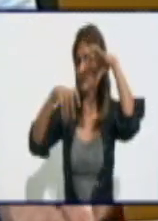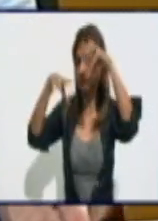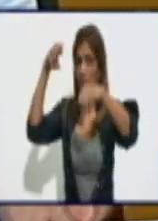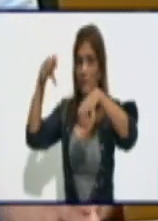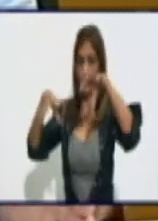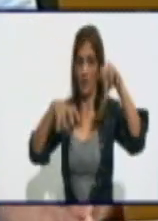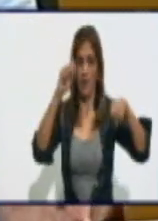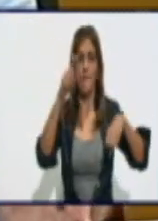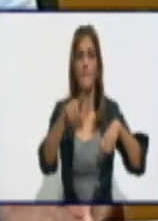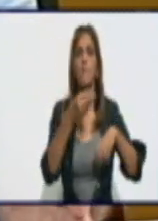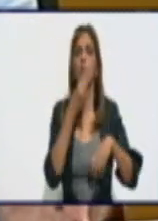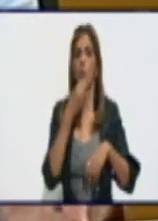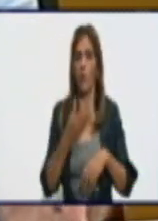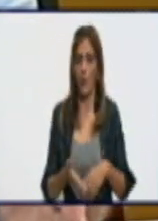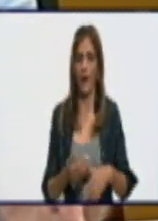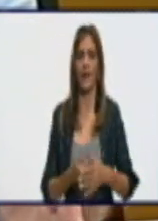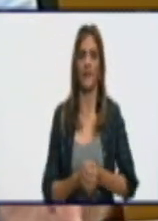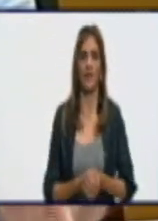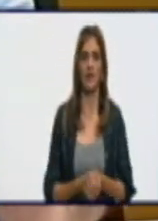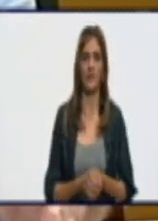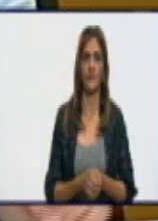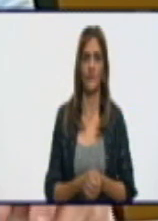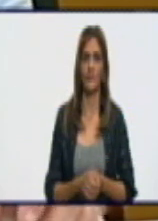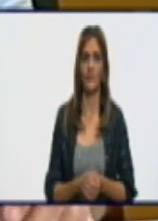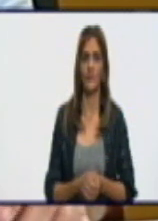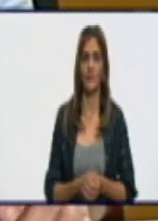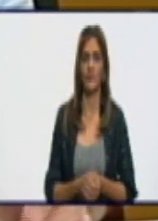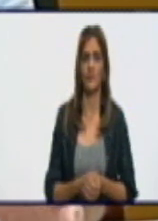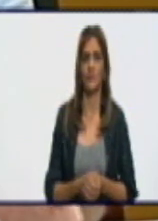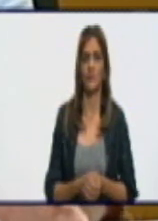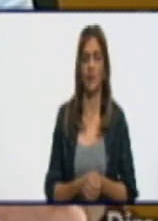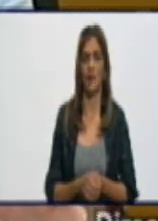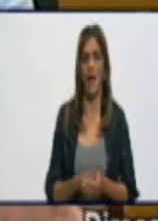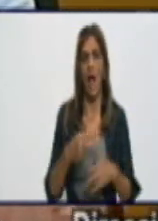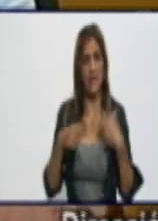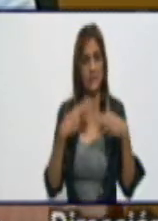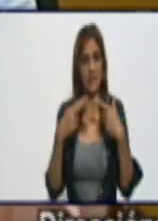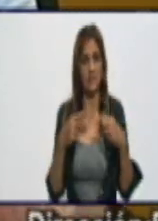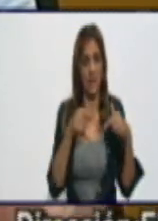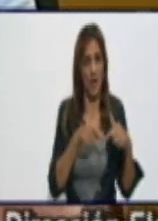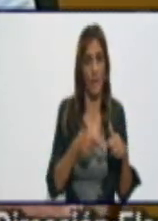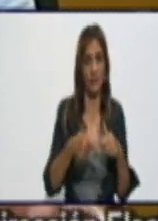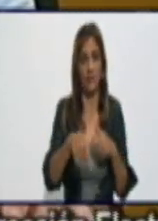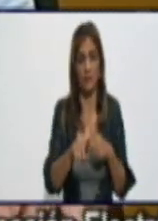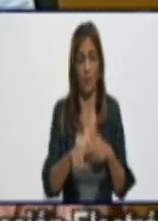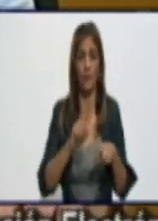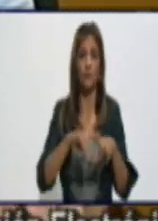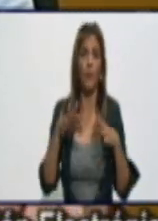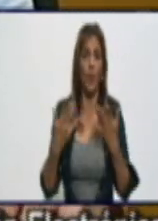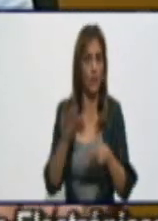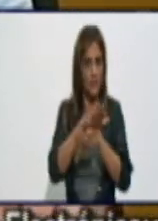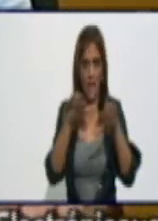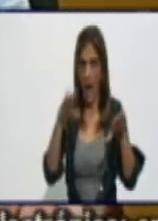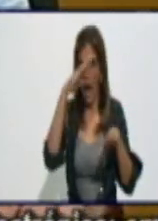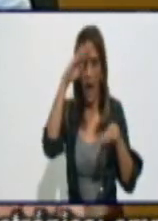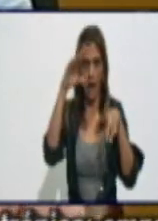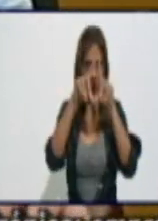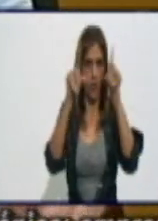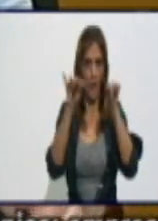puede o no darse a partir de estos momentos, porque bueno, en estos momentos el país se restableció de